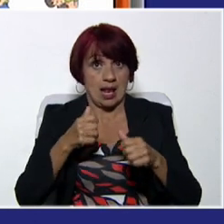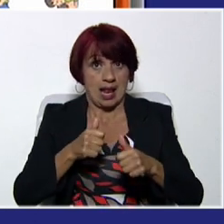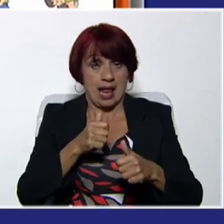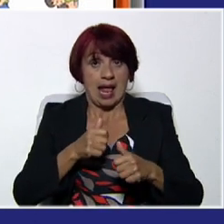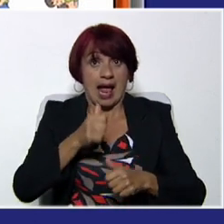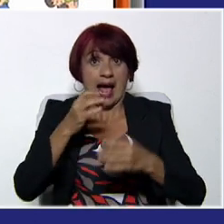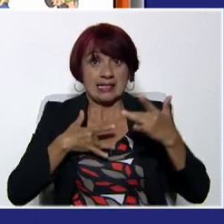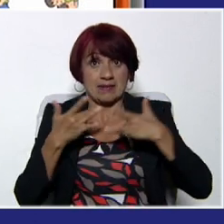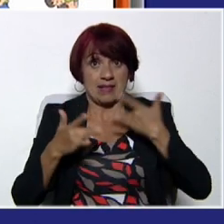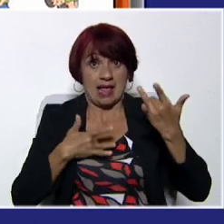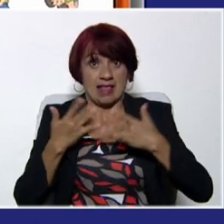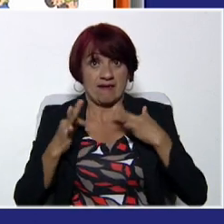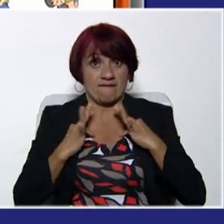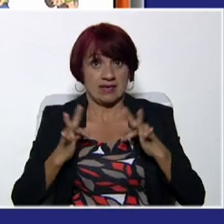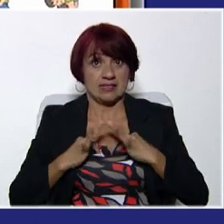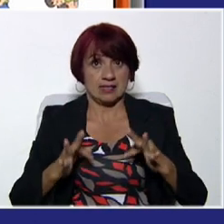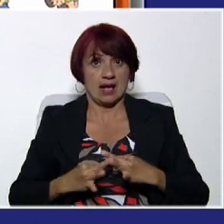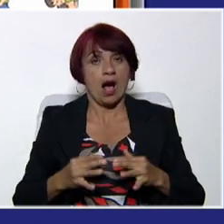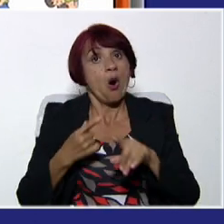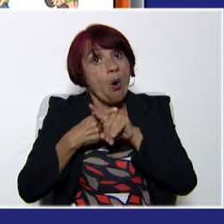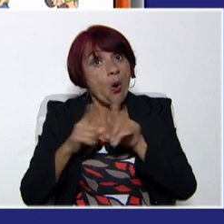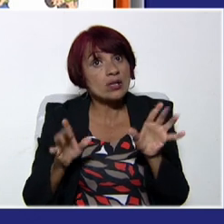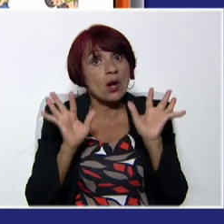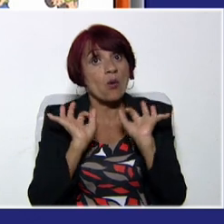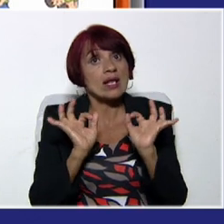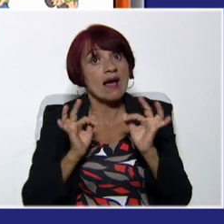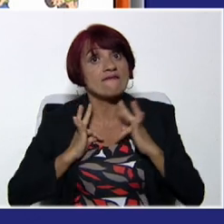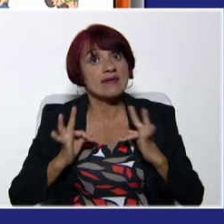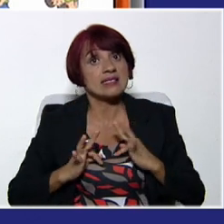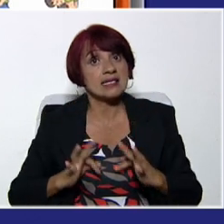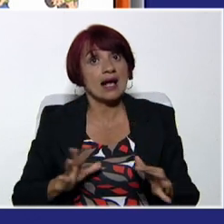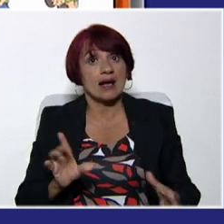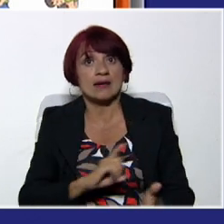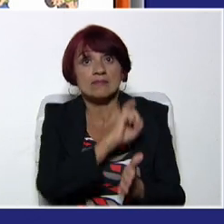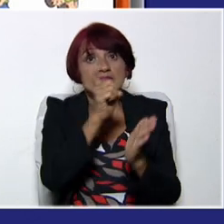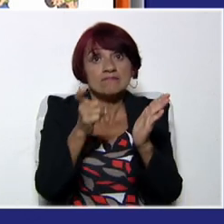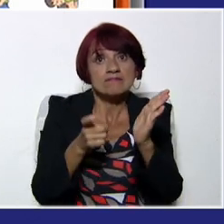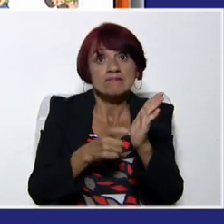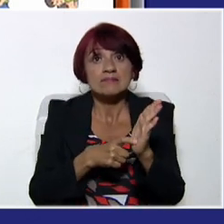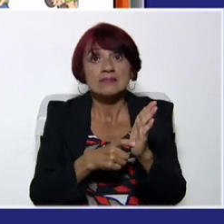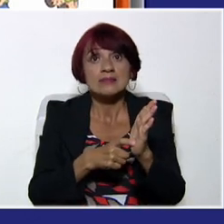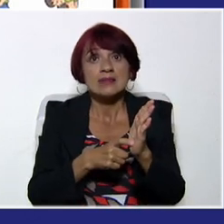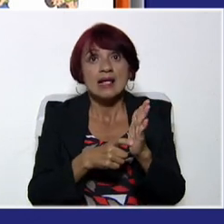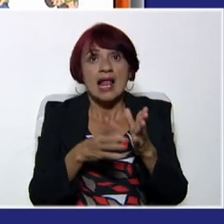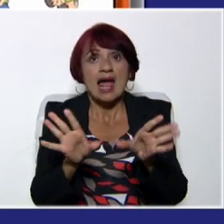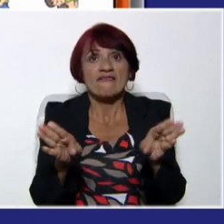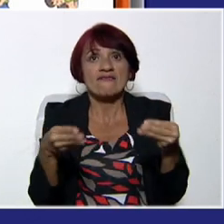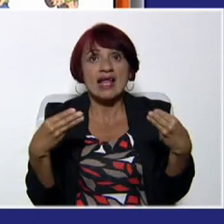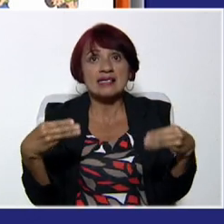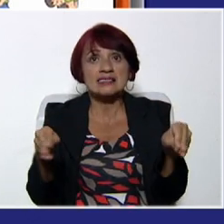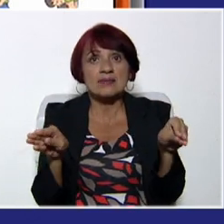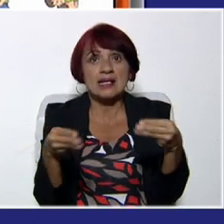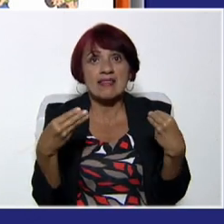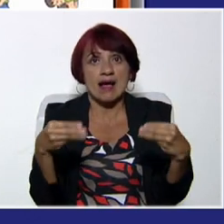mayoría de las actividades físicas. Otra cualidad física complementaria sería la flexibilidad,